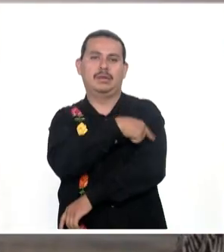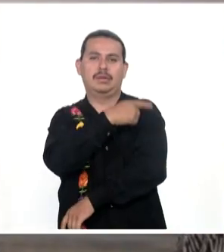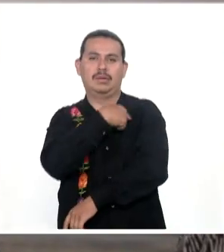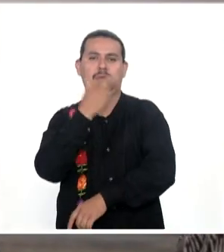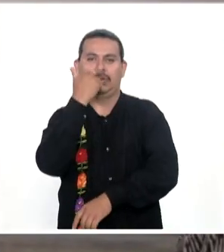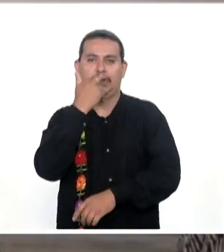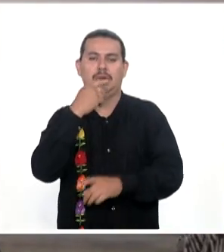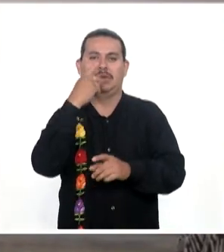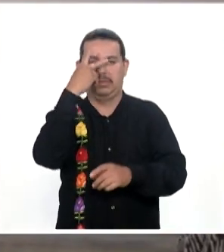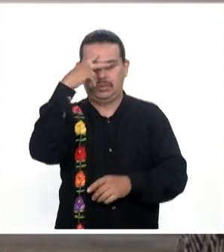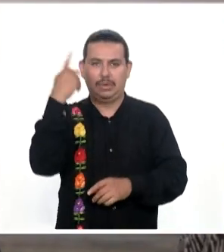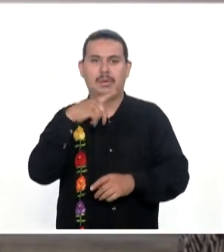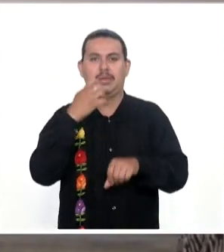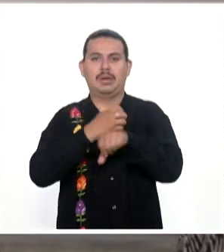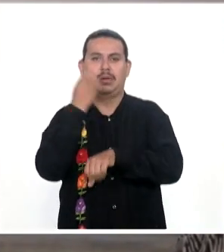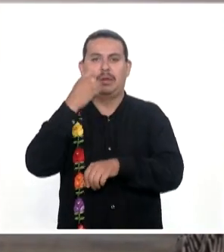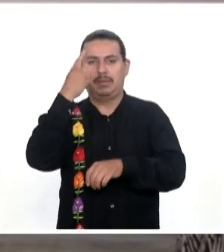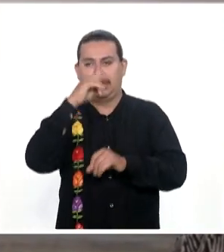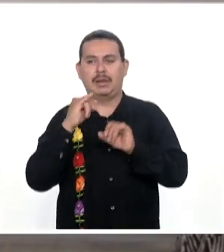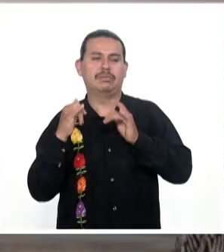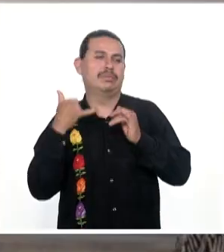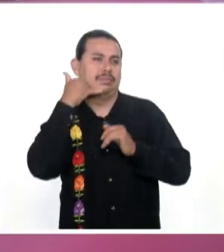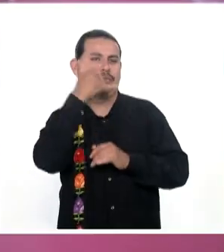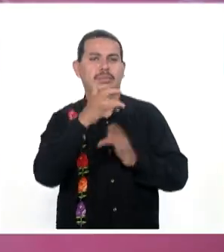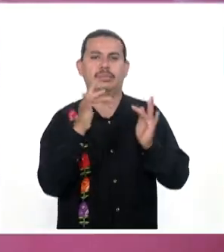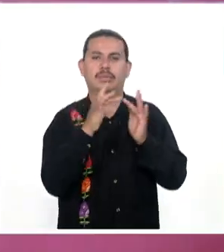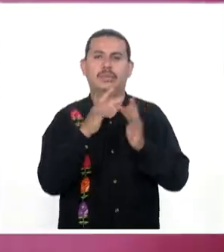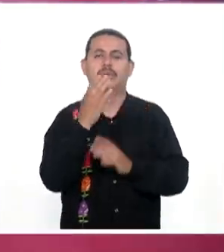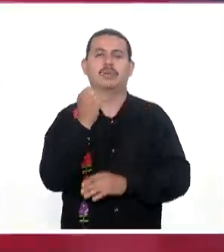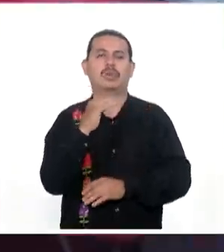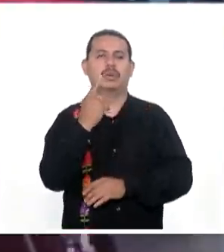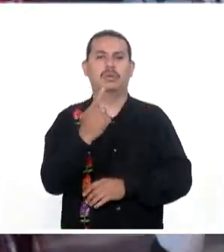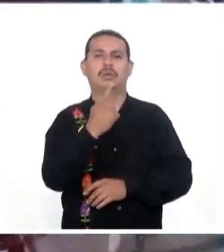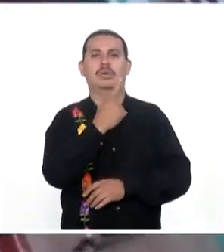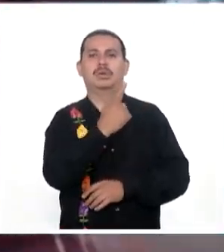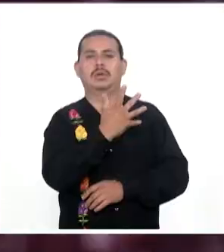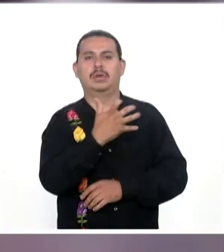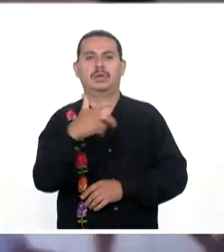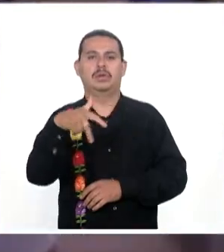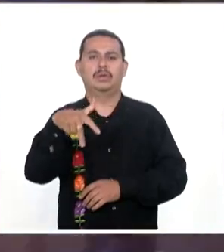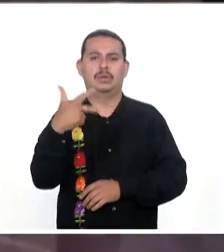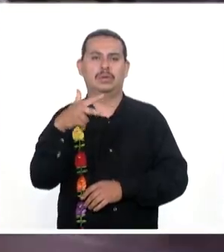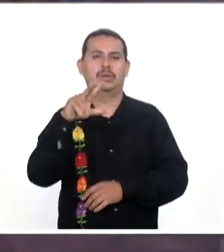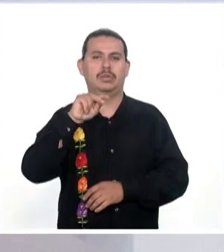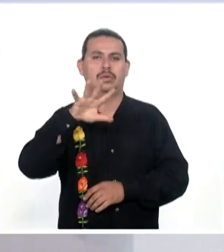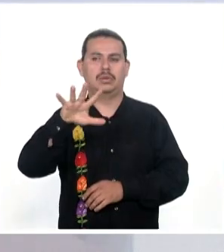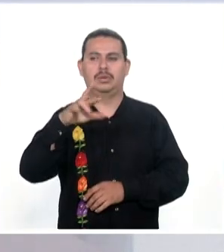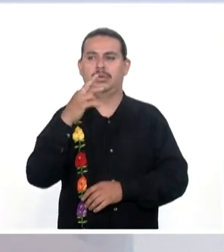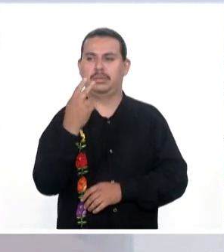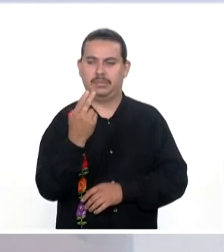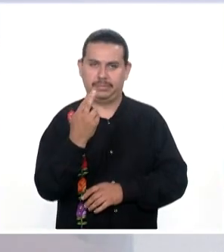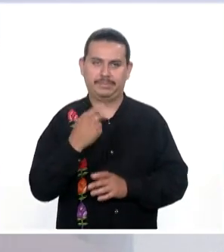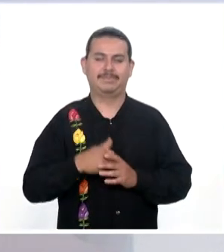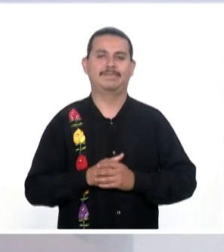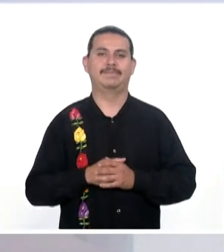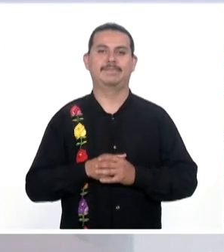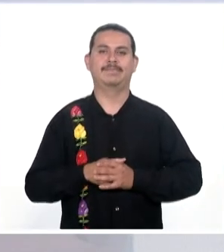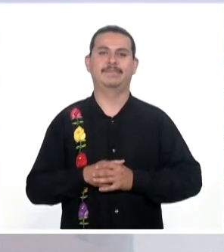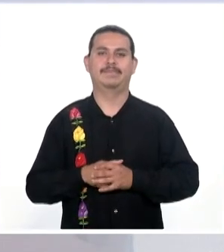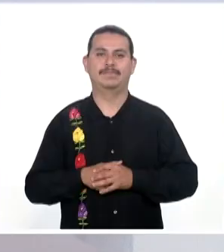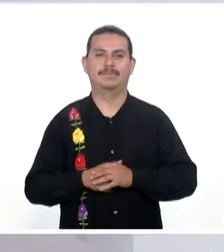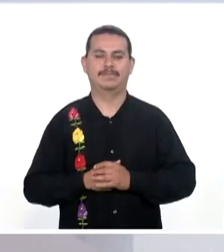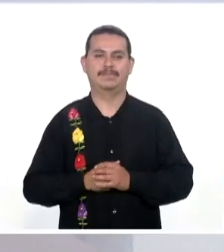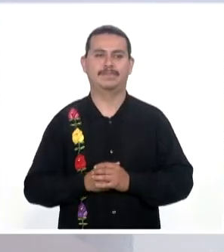página Cruz Roja Mexicana Estatal Oaxaca O vía telefónica Al 951 513 8525